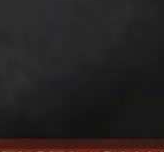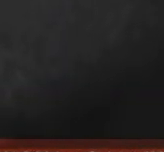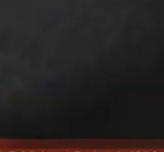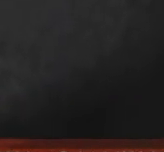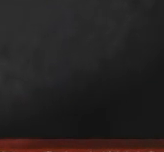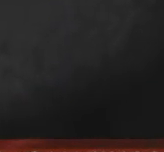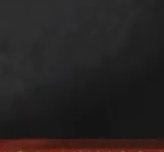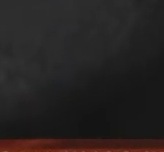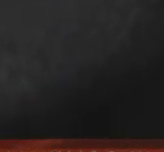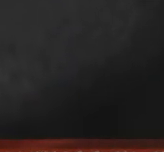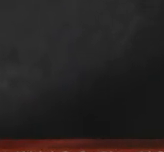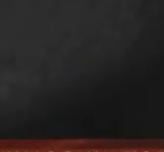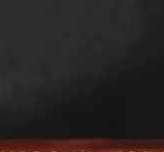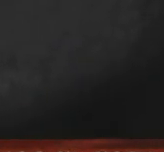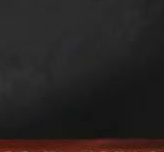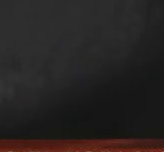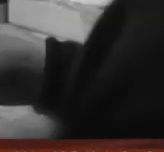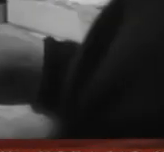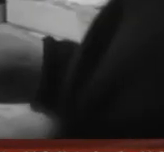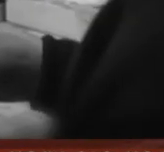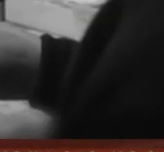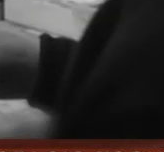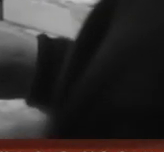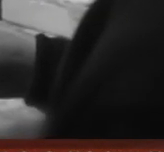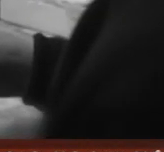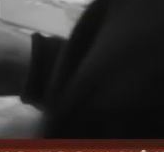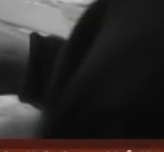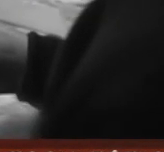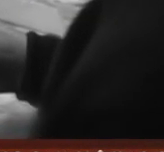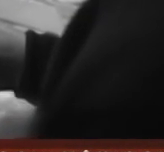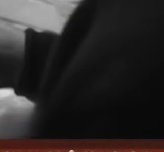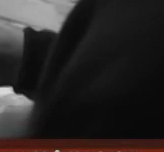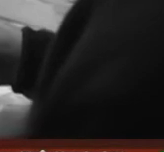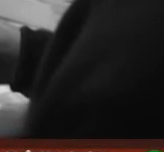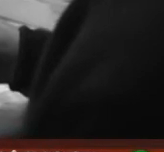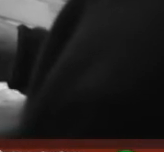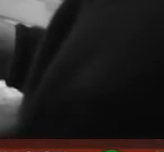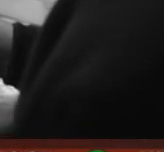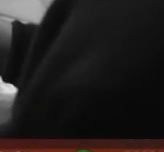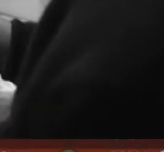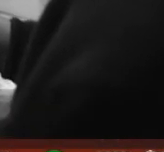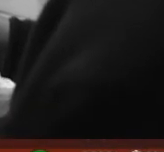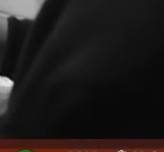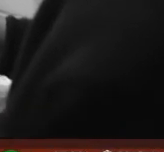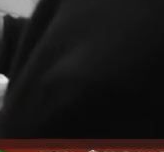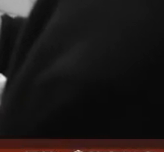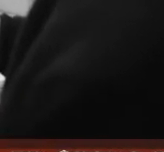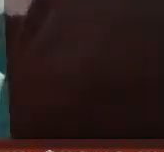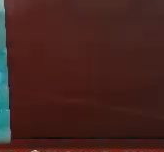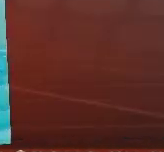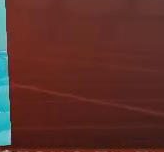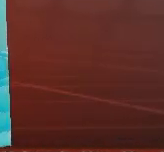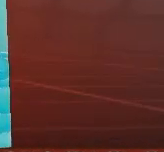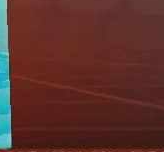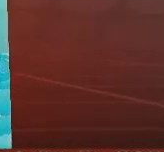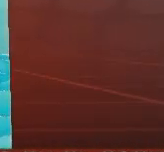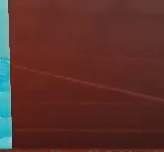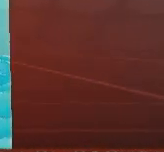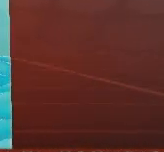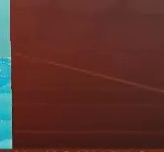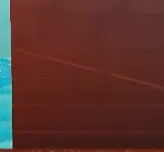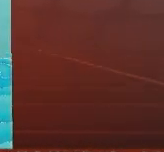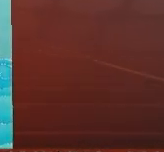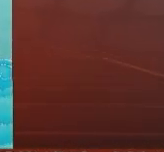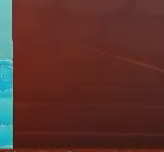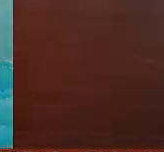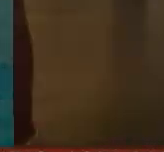Fue miembro de la Academia Mexicana de la Lengua. En 1994 obtuvo el premio Bellas Artes Juan de la Cabada por las tormentas